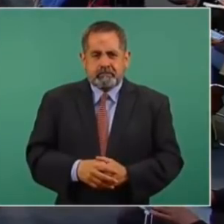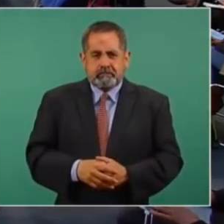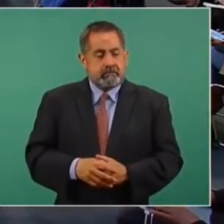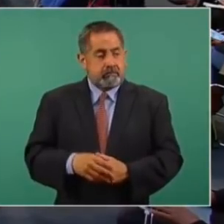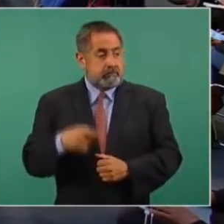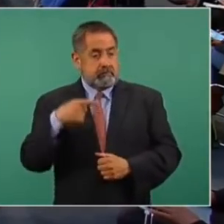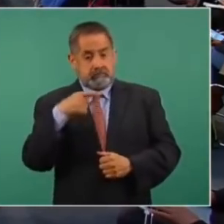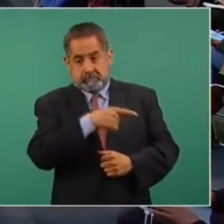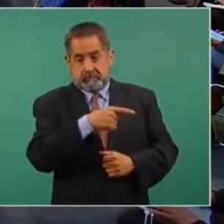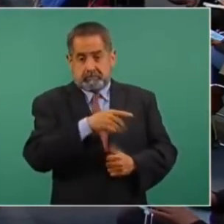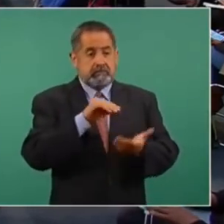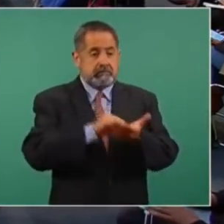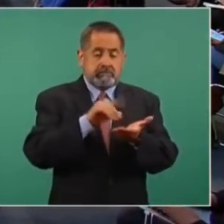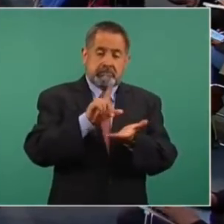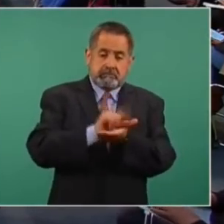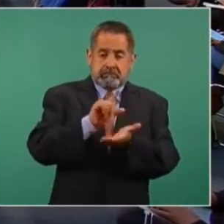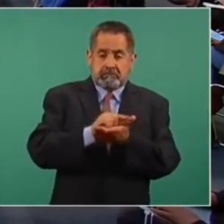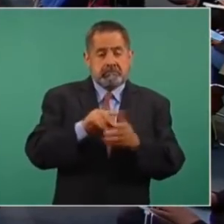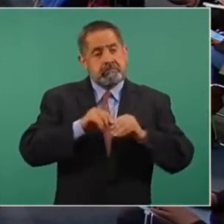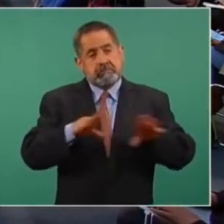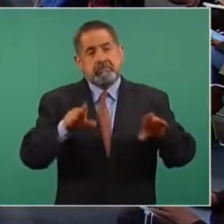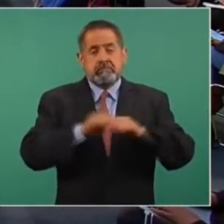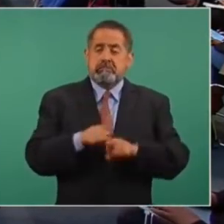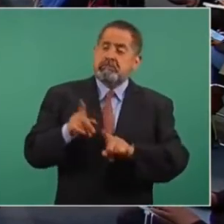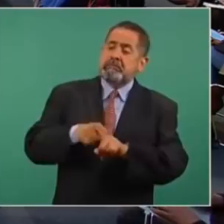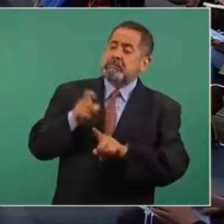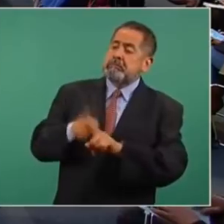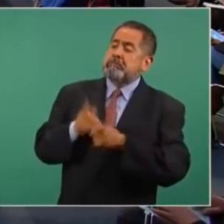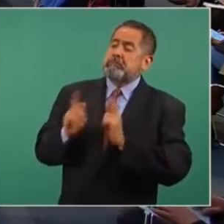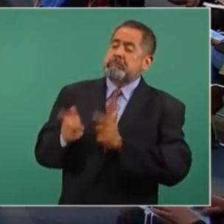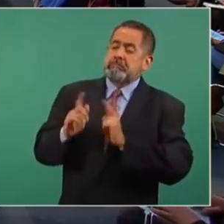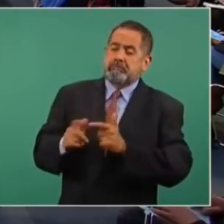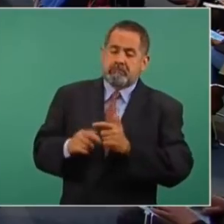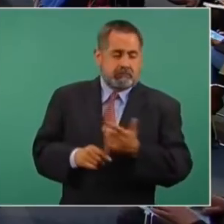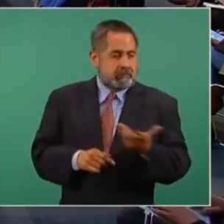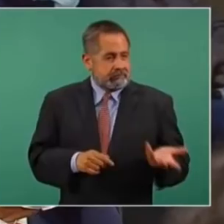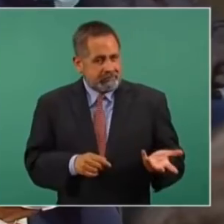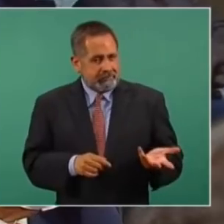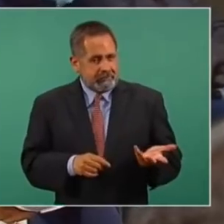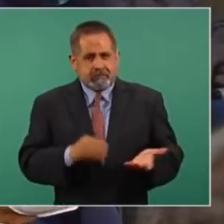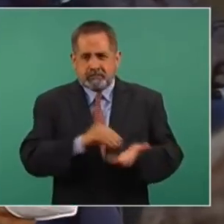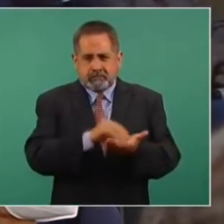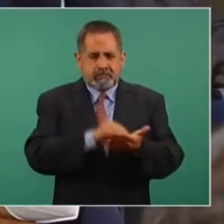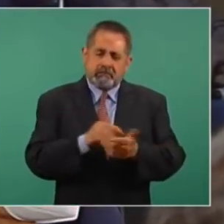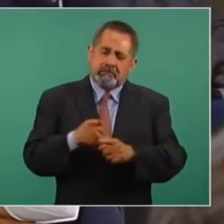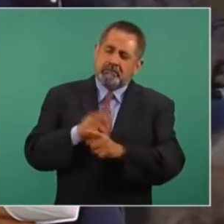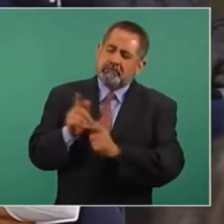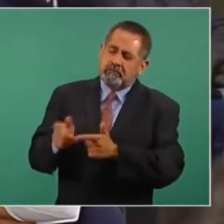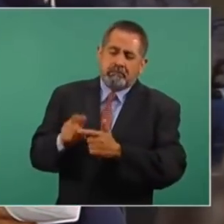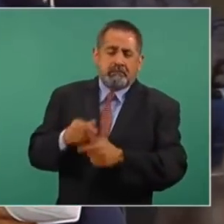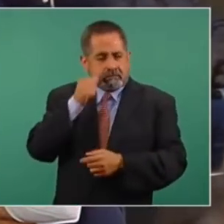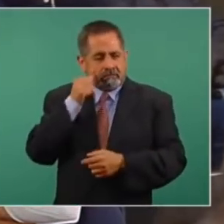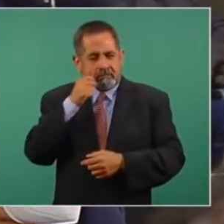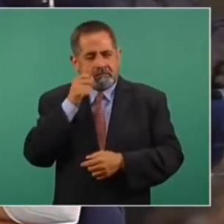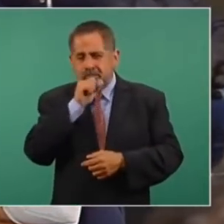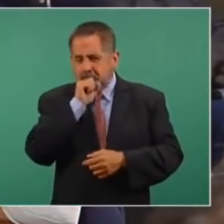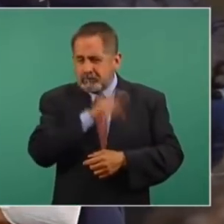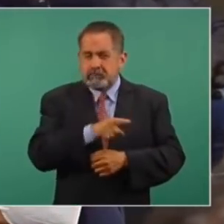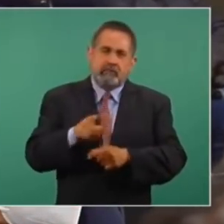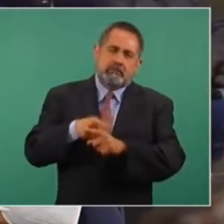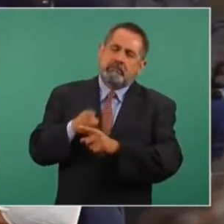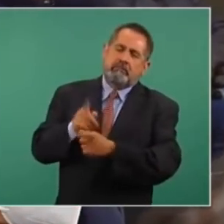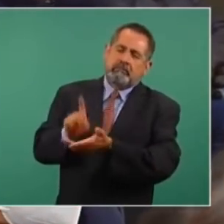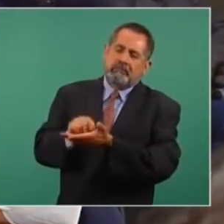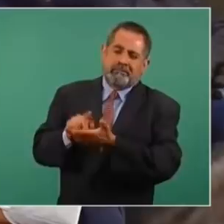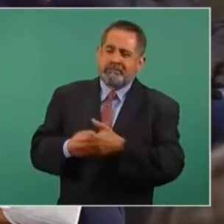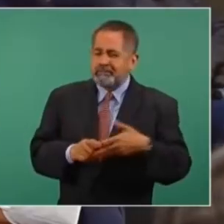Él sigue tuiteando, burlándose, porque se está burlando. Ayer mismo volvió a burlarse. En